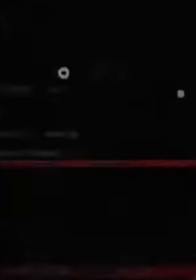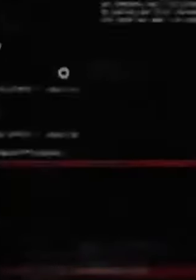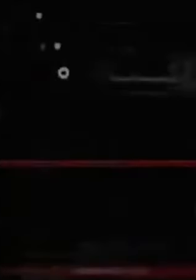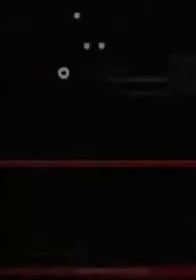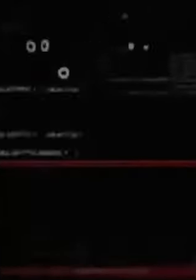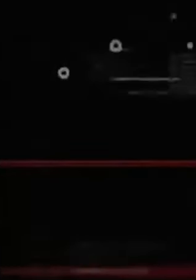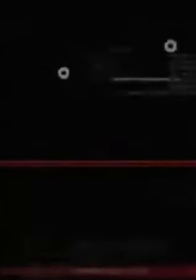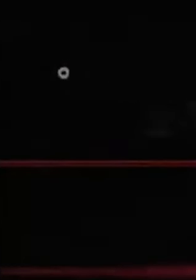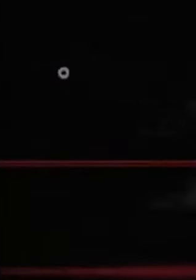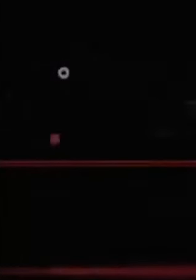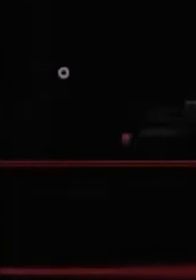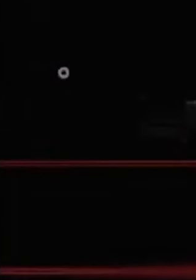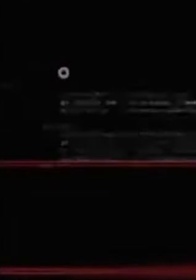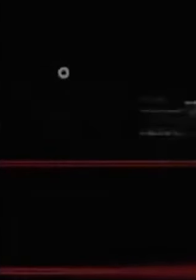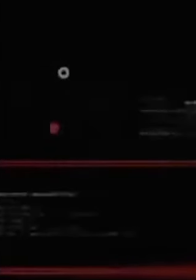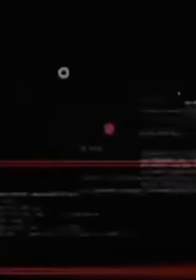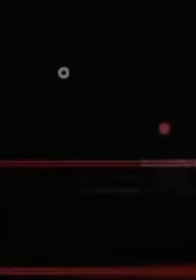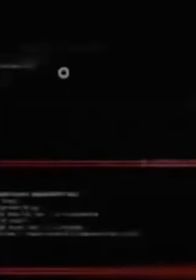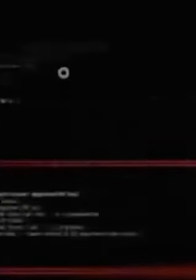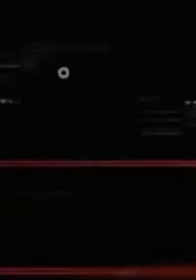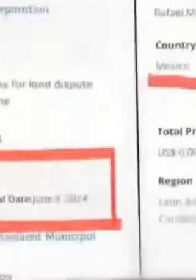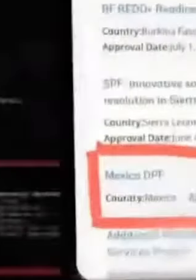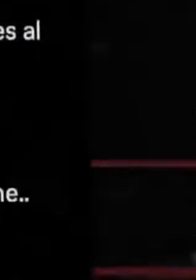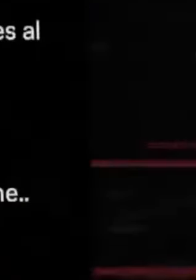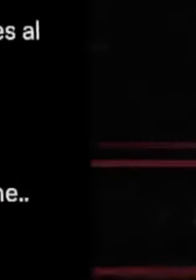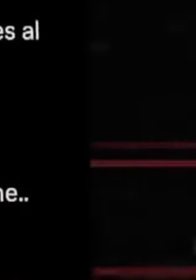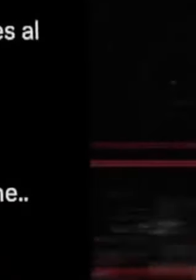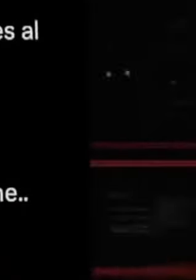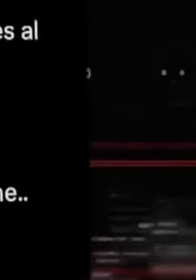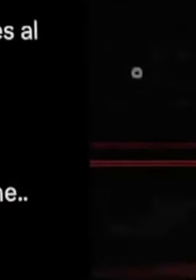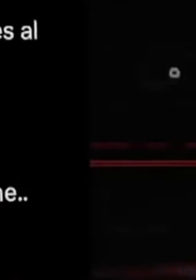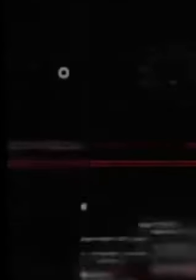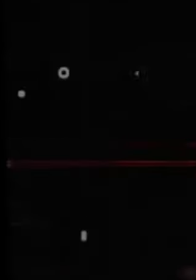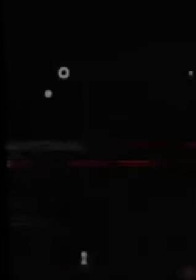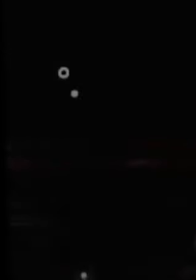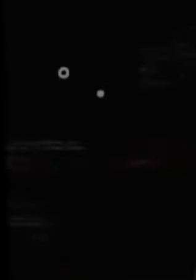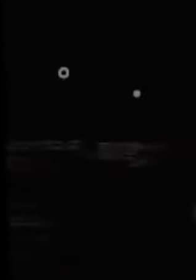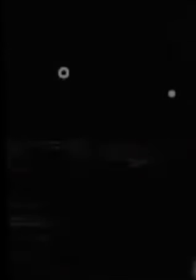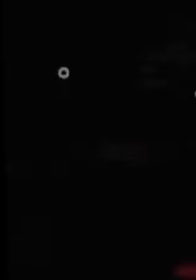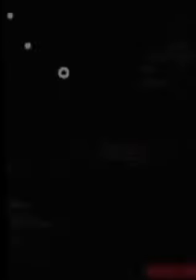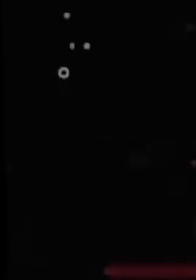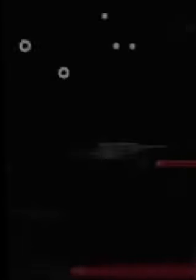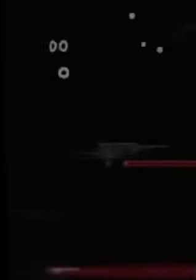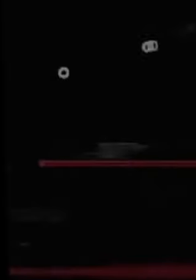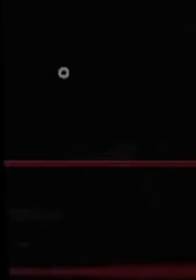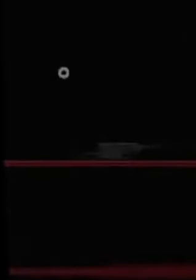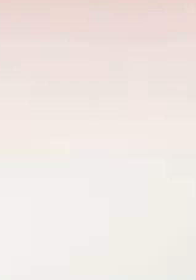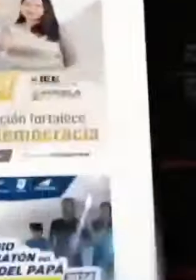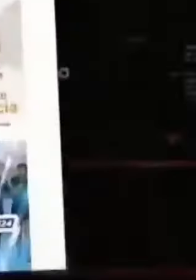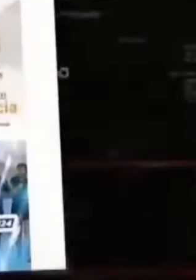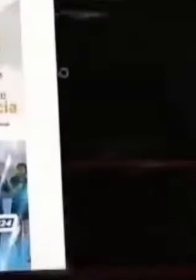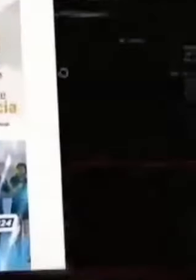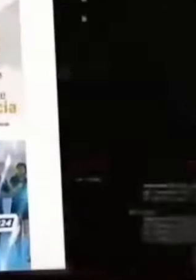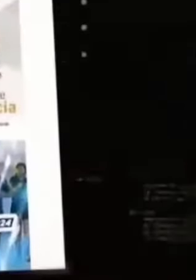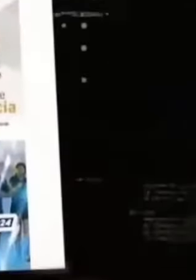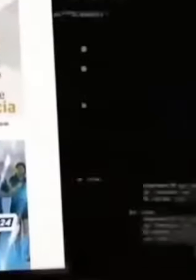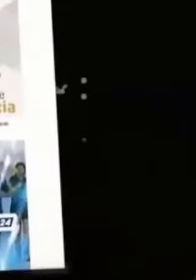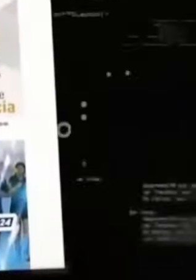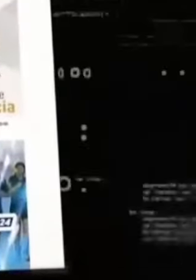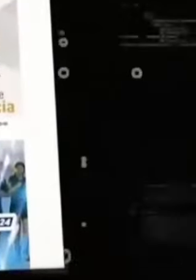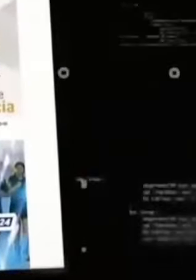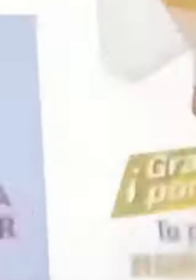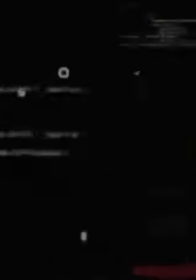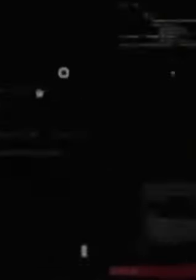Es falso que el crédito de mil millones de dólares otorgado por el Banco Mundial a nuestro país sea una prueba de endeudamiento y